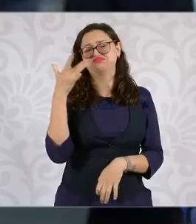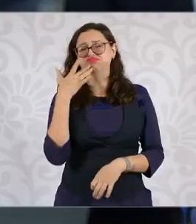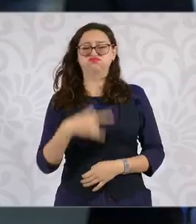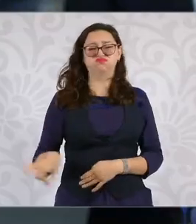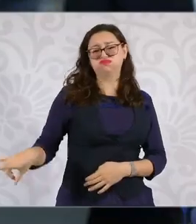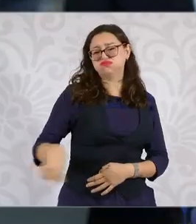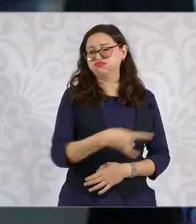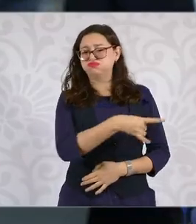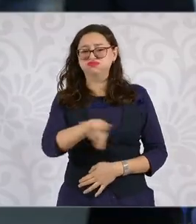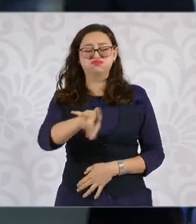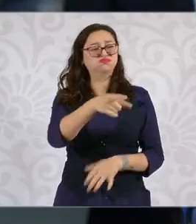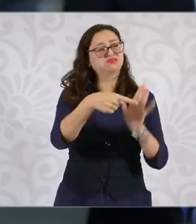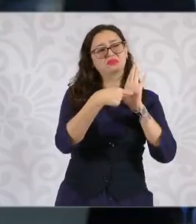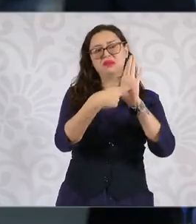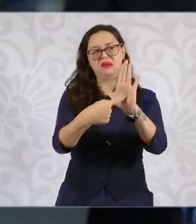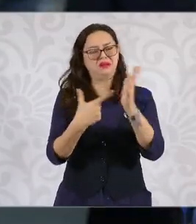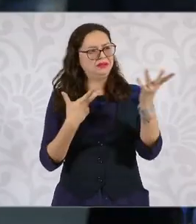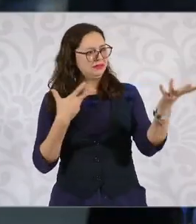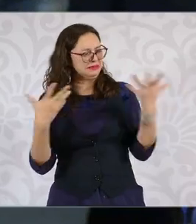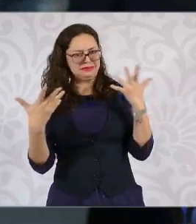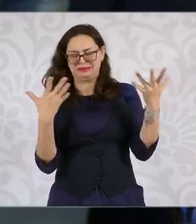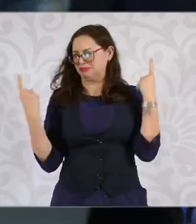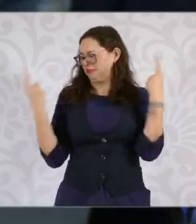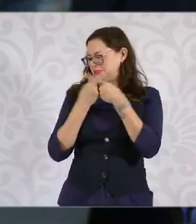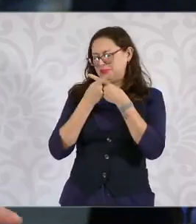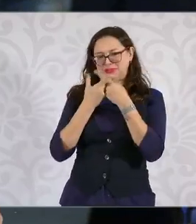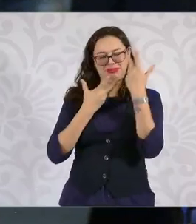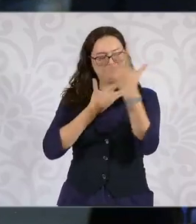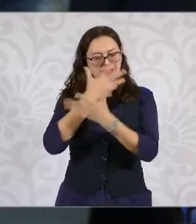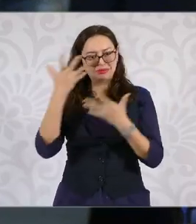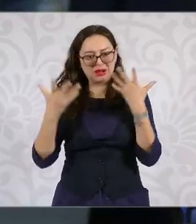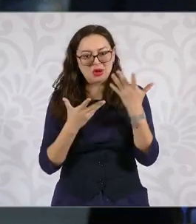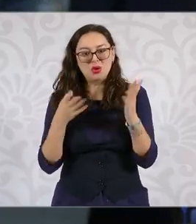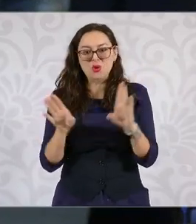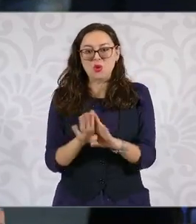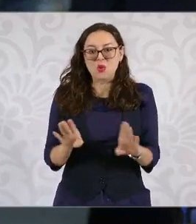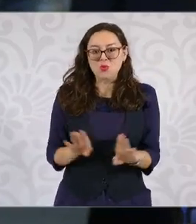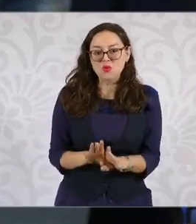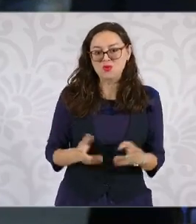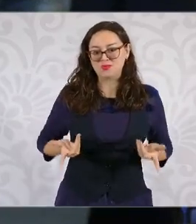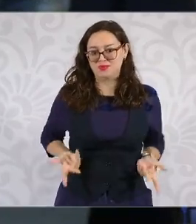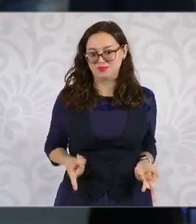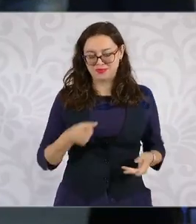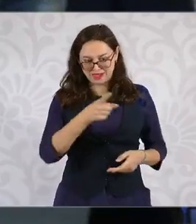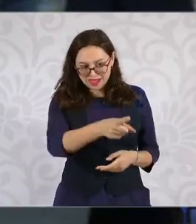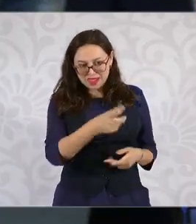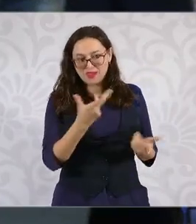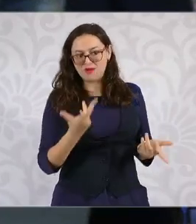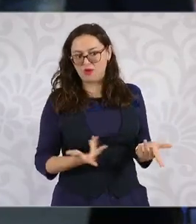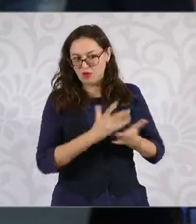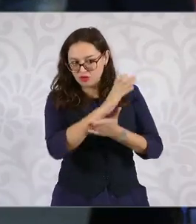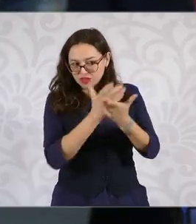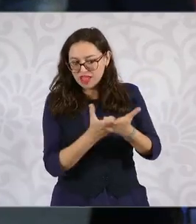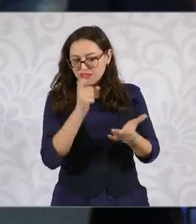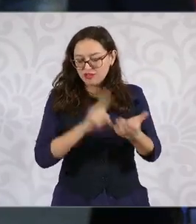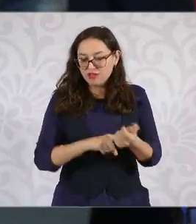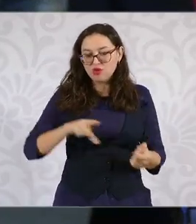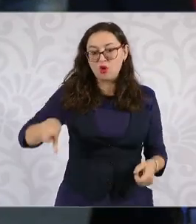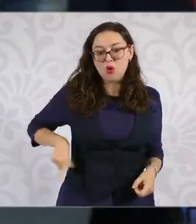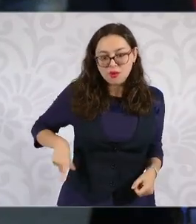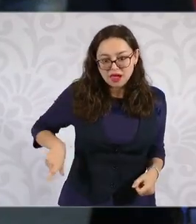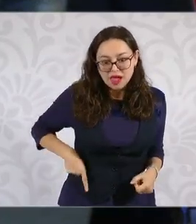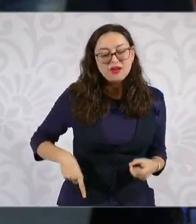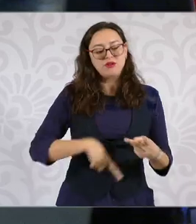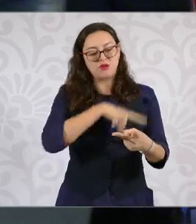tienen algunos servidores que además de tener un salario que viene del erario tienen contratos que también viene del erario.